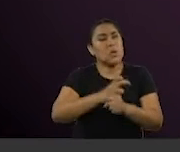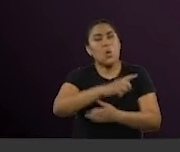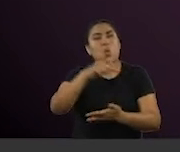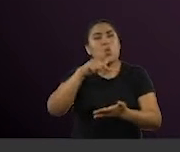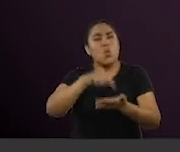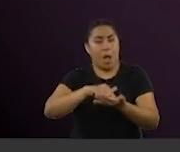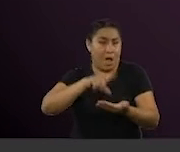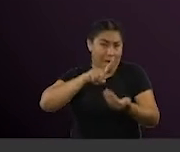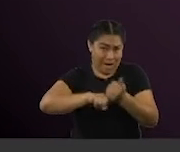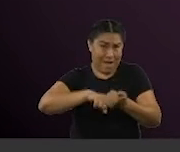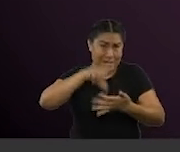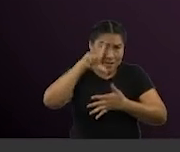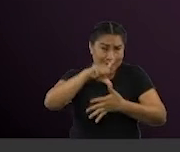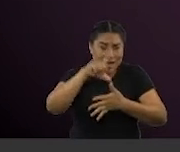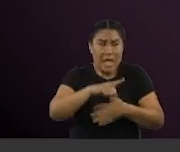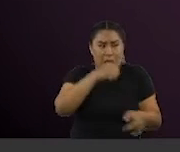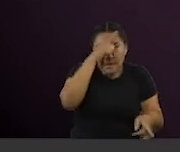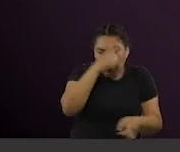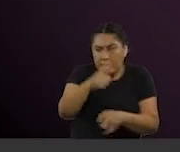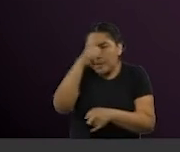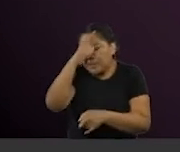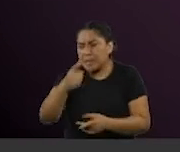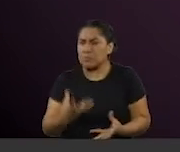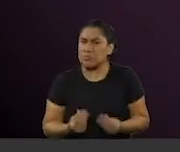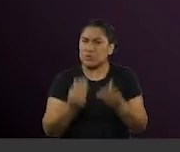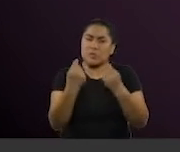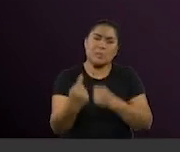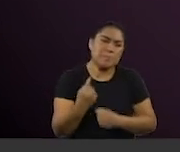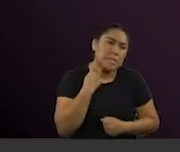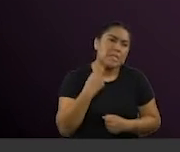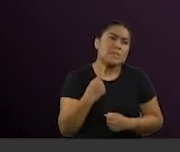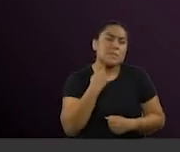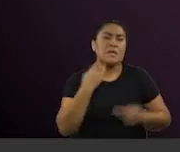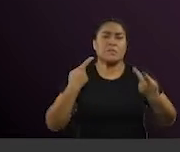Latina donde hay más asesinatos contra personas trans.